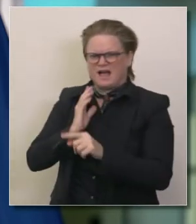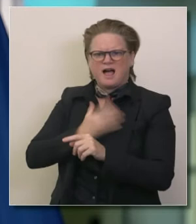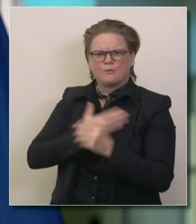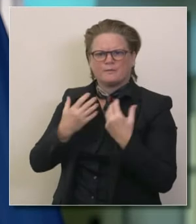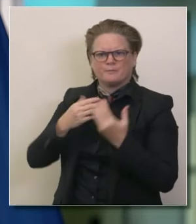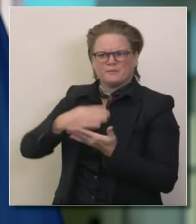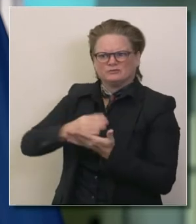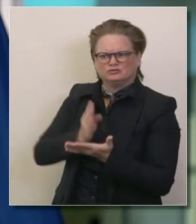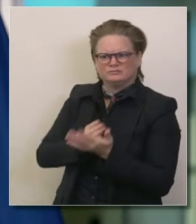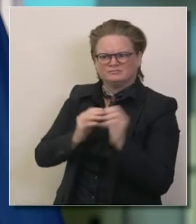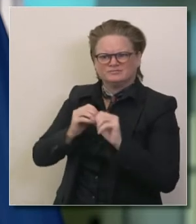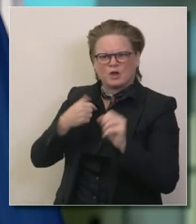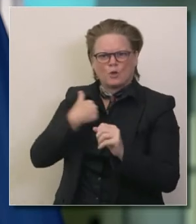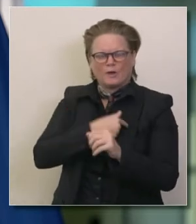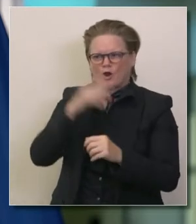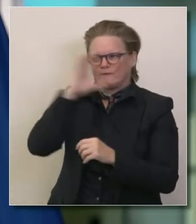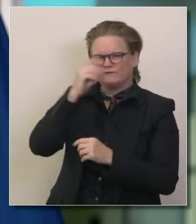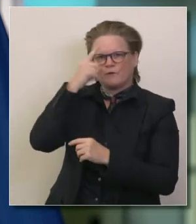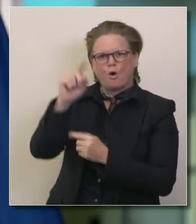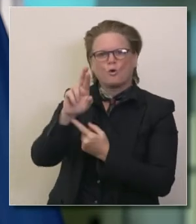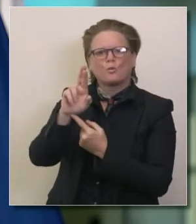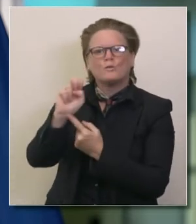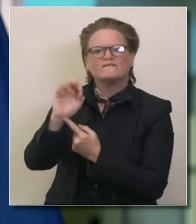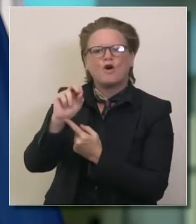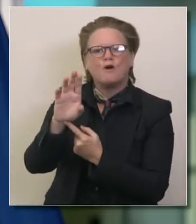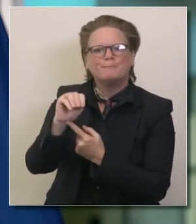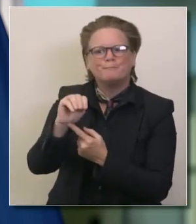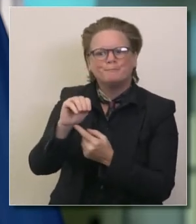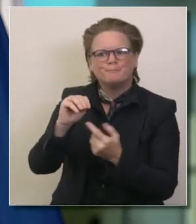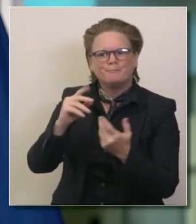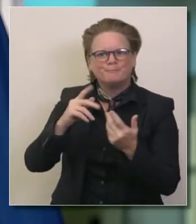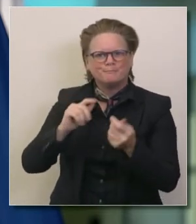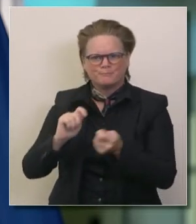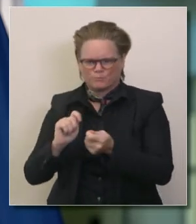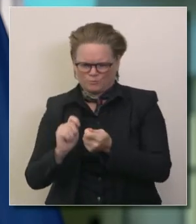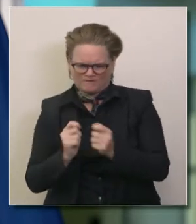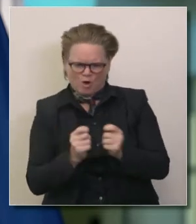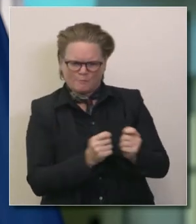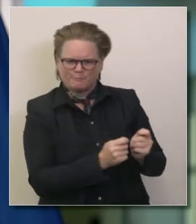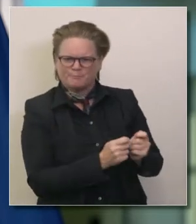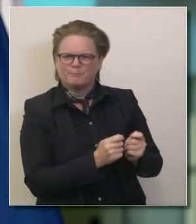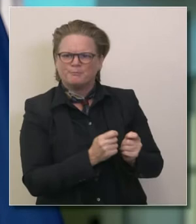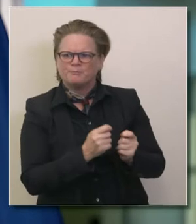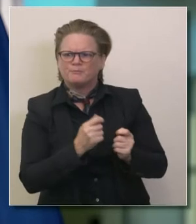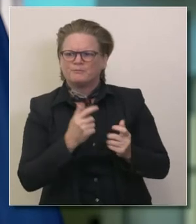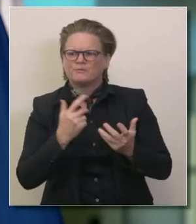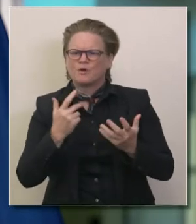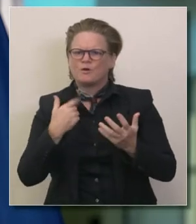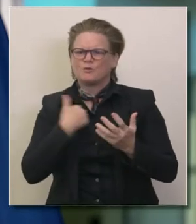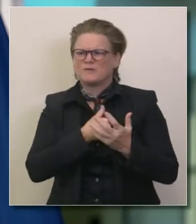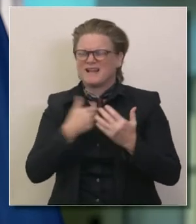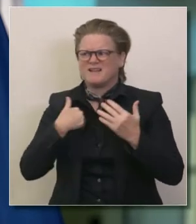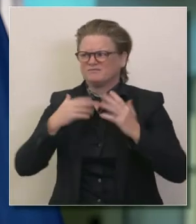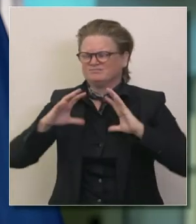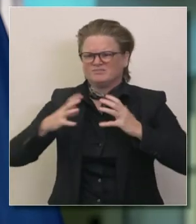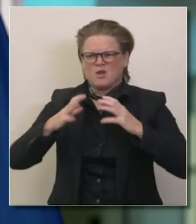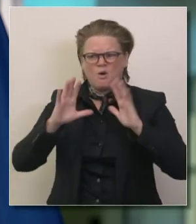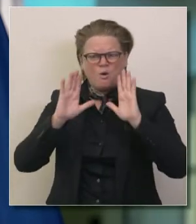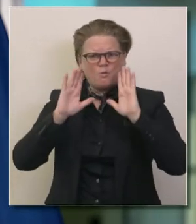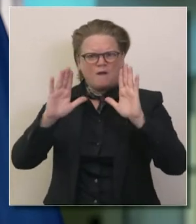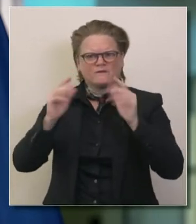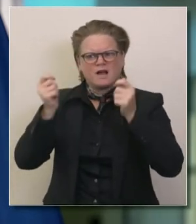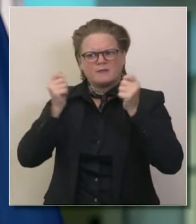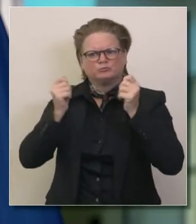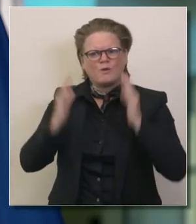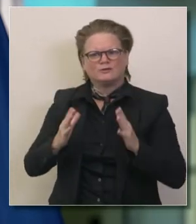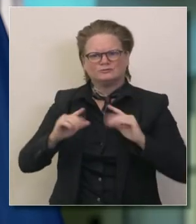ustedes saben bien hemos estado hablando considerando grandes reformas y buscando un enorme socio y hemos encontrado ahora